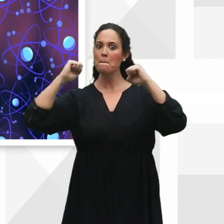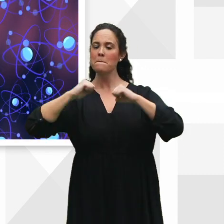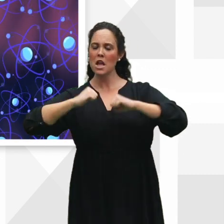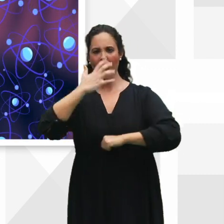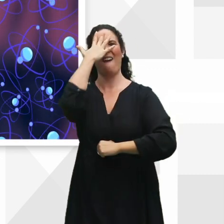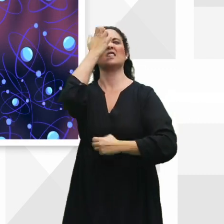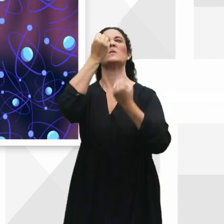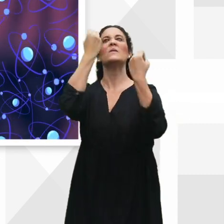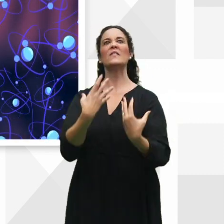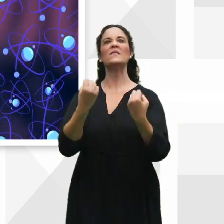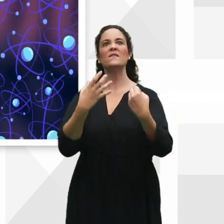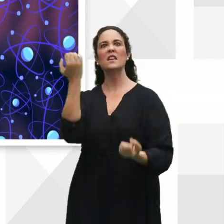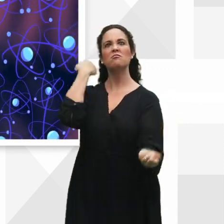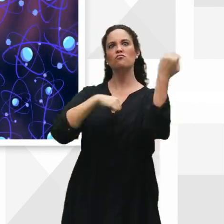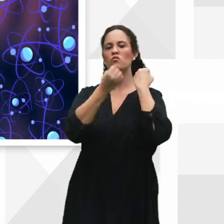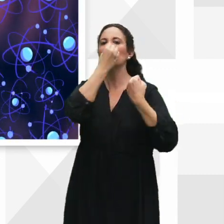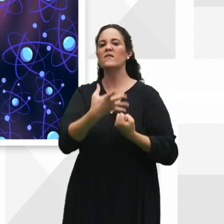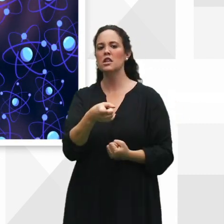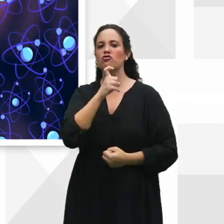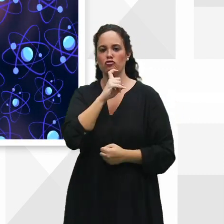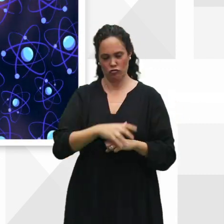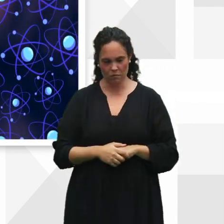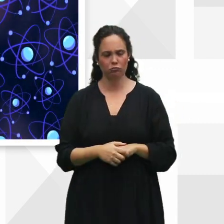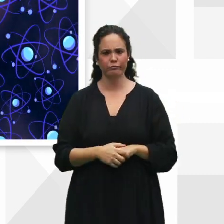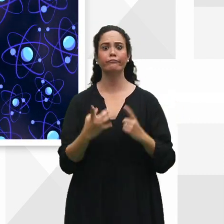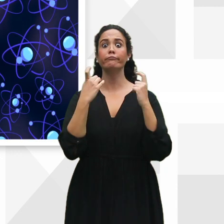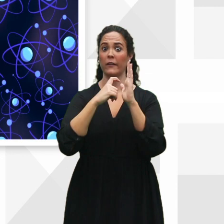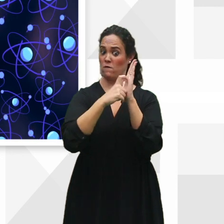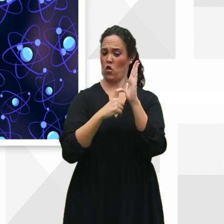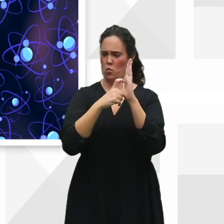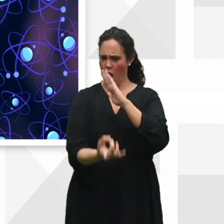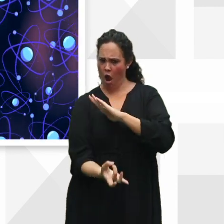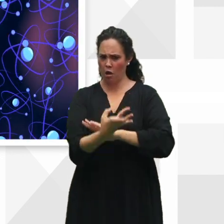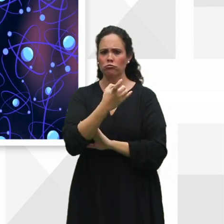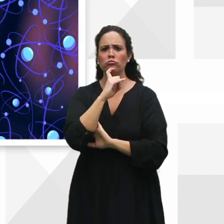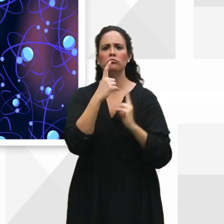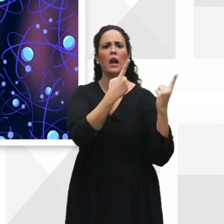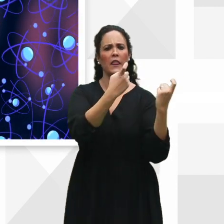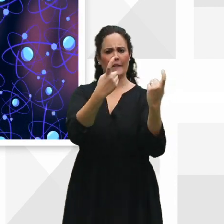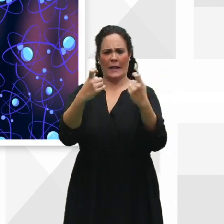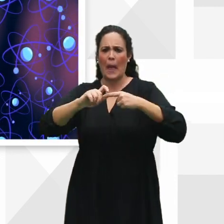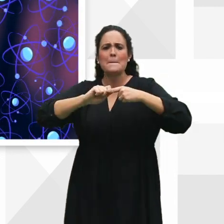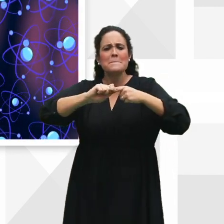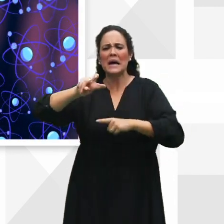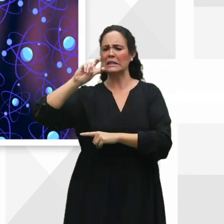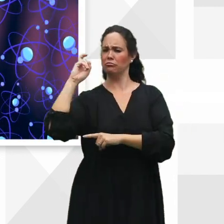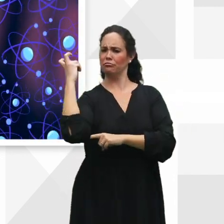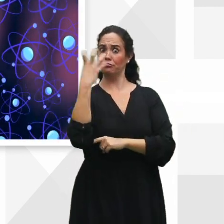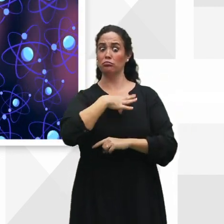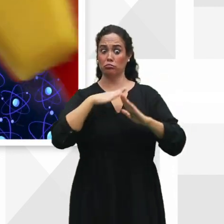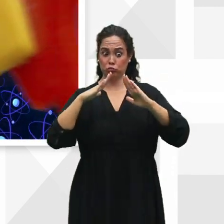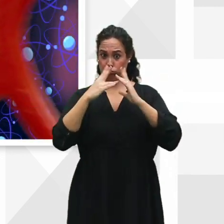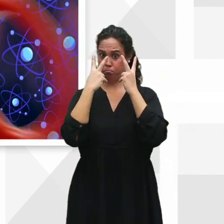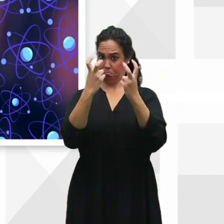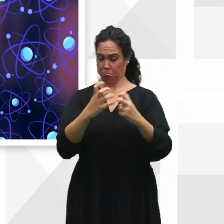memoria del buen trato. Para realizar nuestra fórmula del buen trato, vamos a necesitar diferentes materiales que podemos tener en casa.